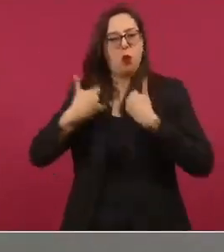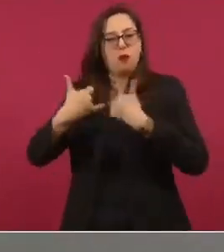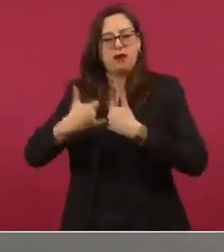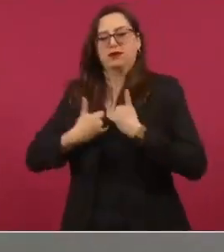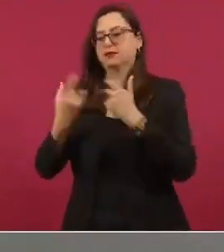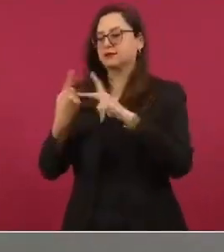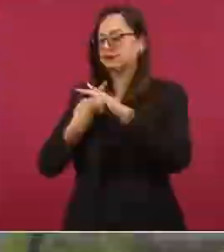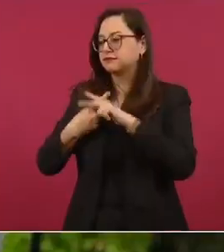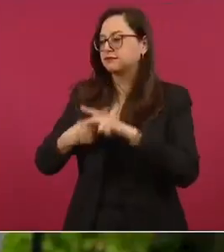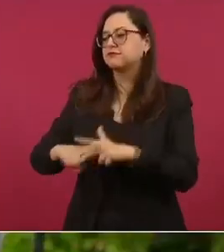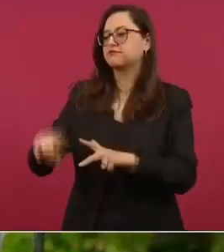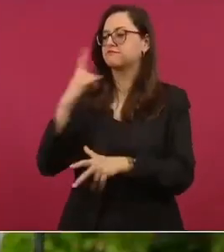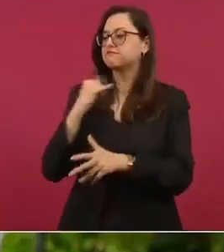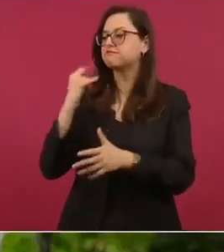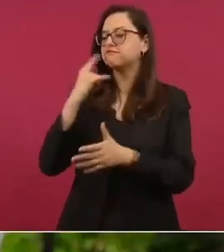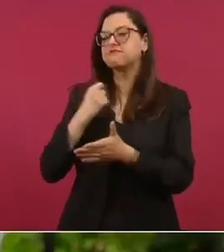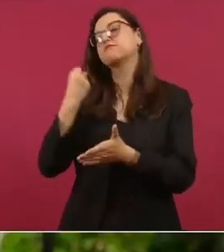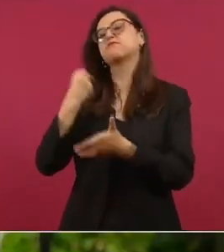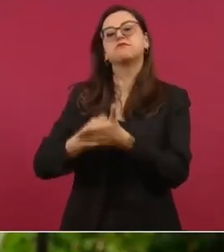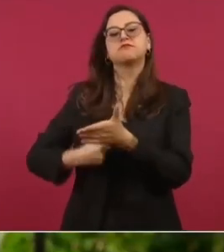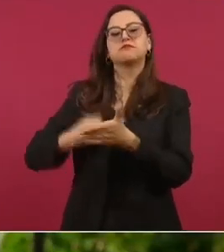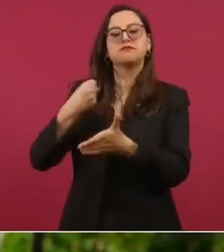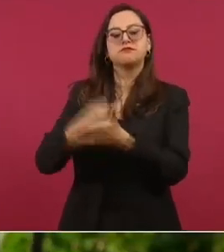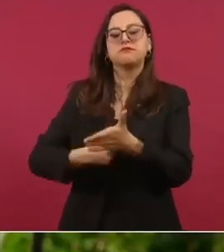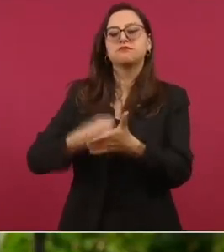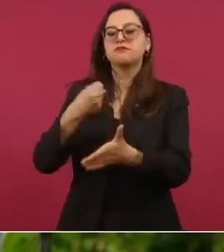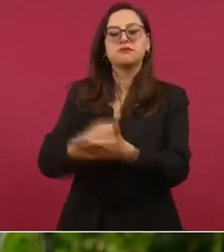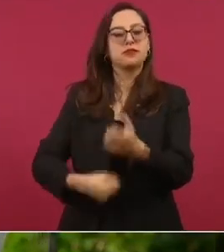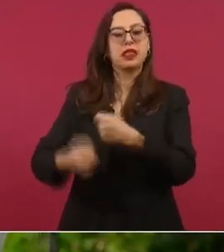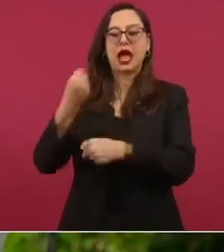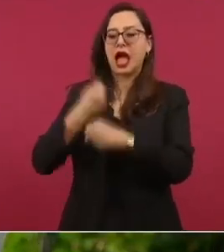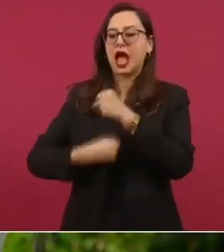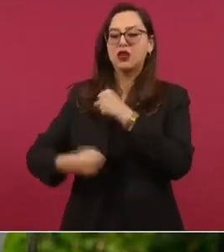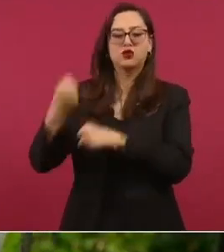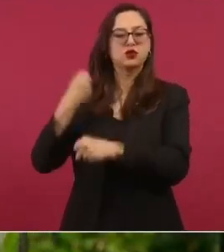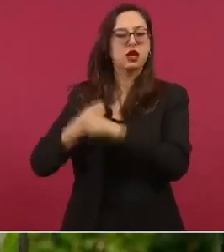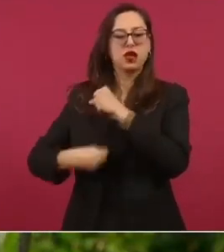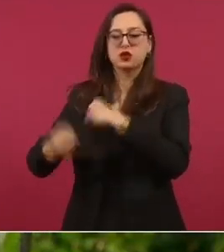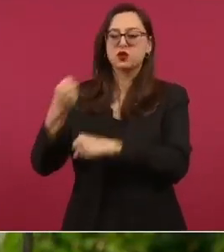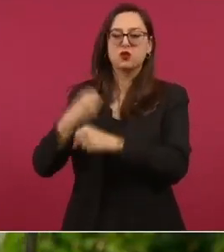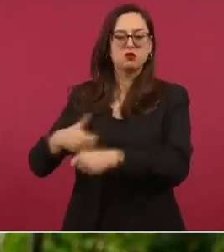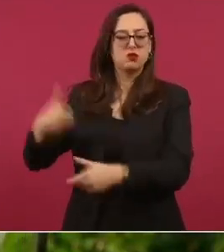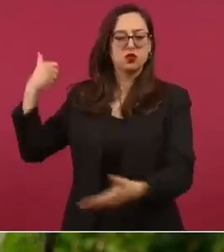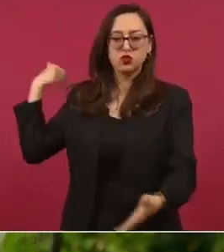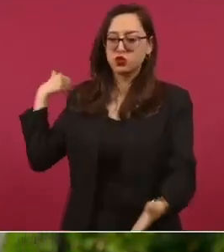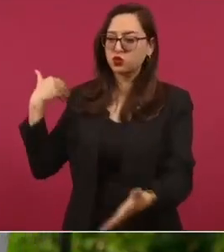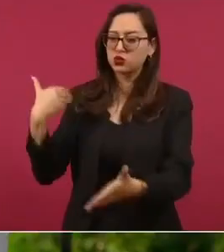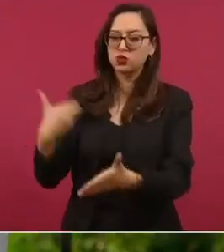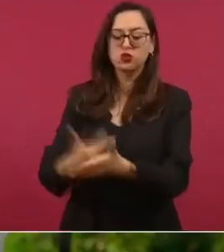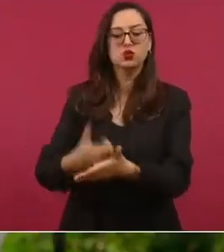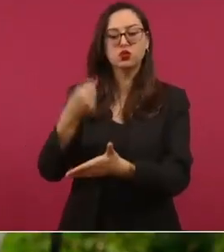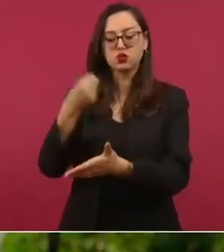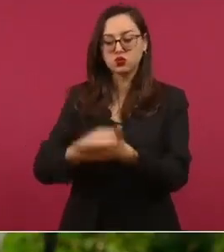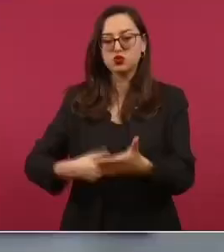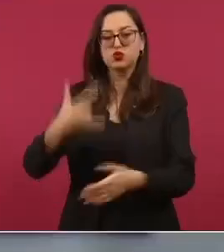es decir, desde hace muchos años. y gente que